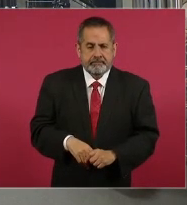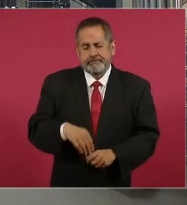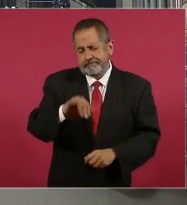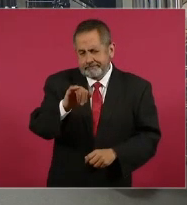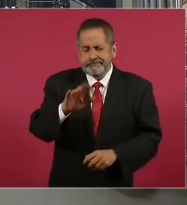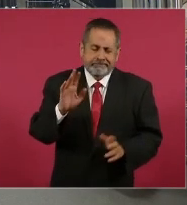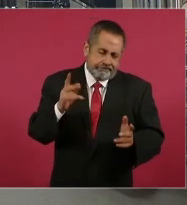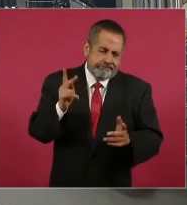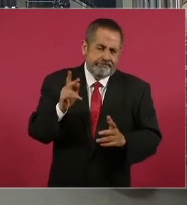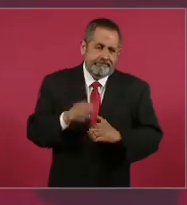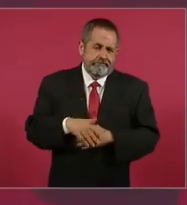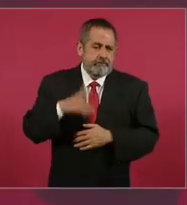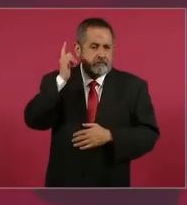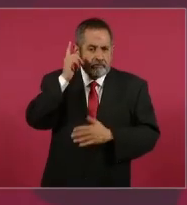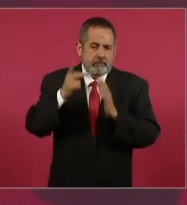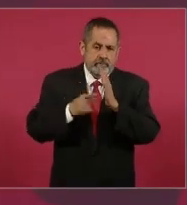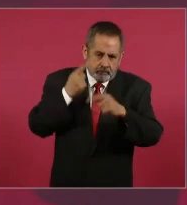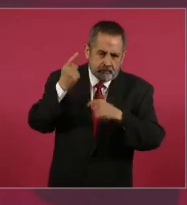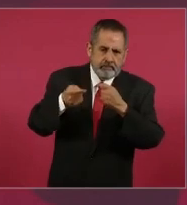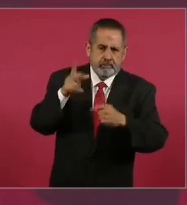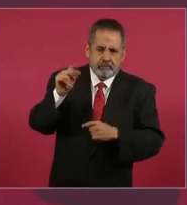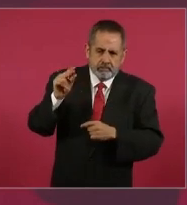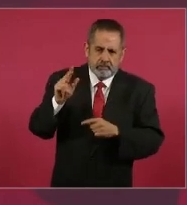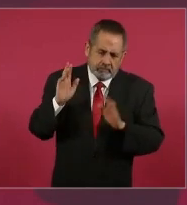Sí, pero ojalá y no lo vuelva a hacer.